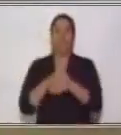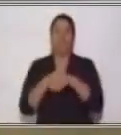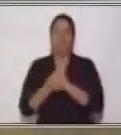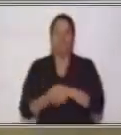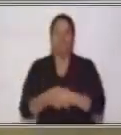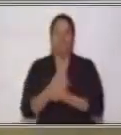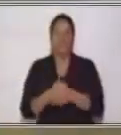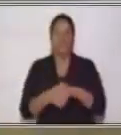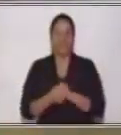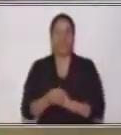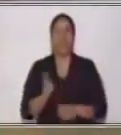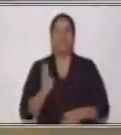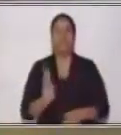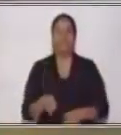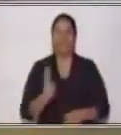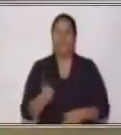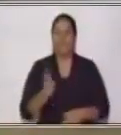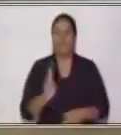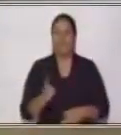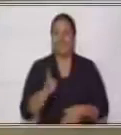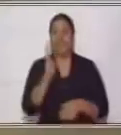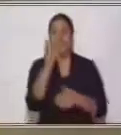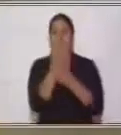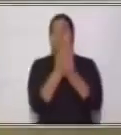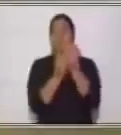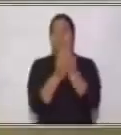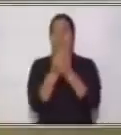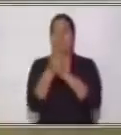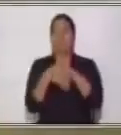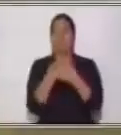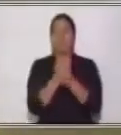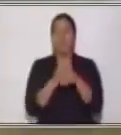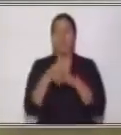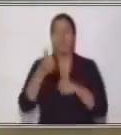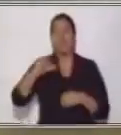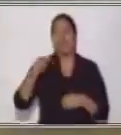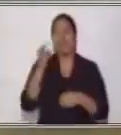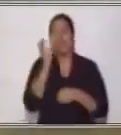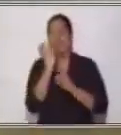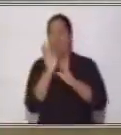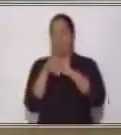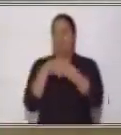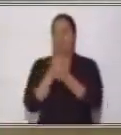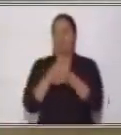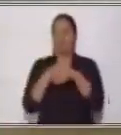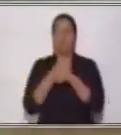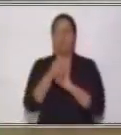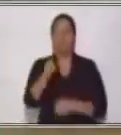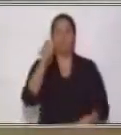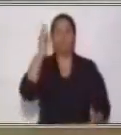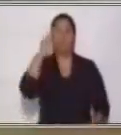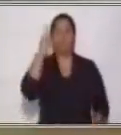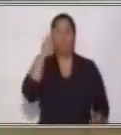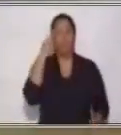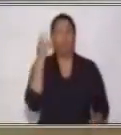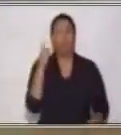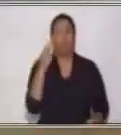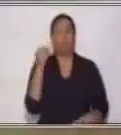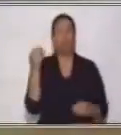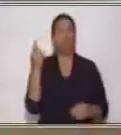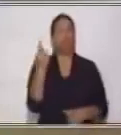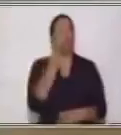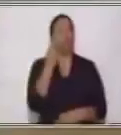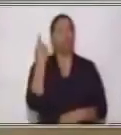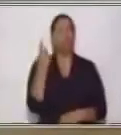constantemente tus manos con agua y jabón. Recuerda que esto es muy importante.